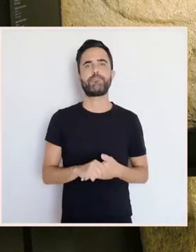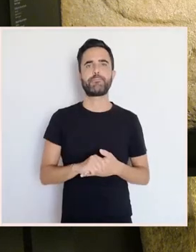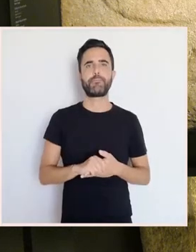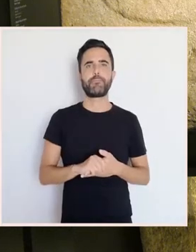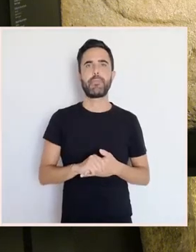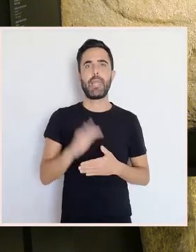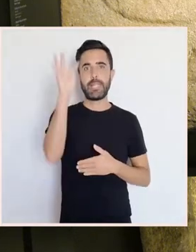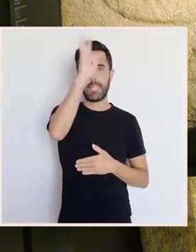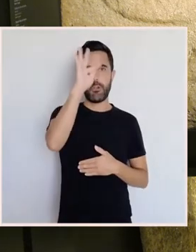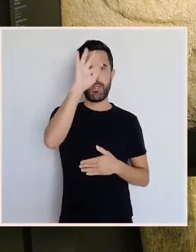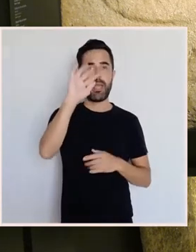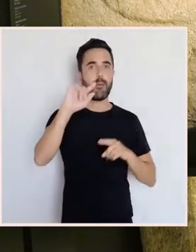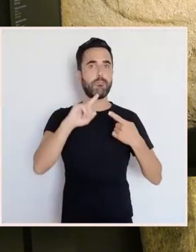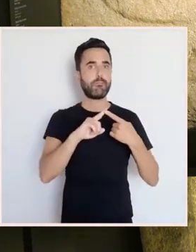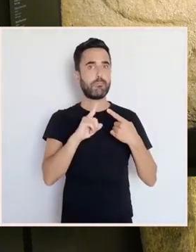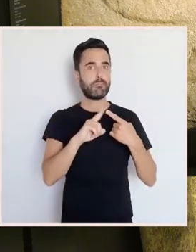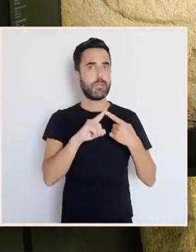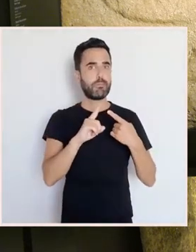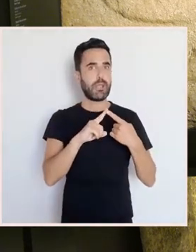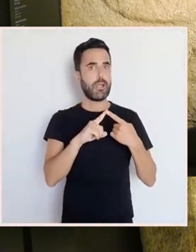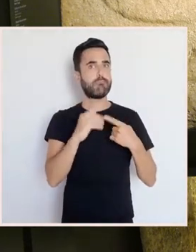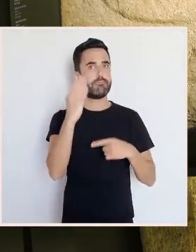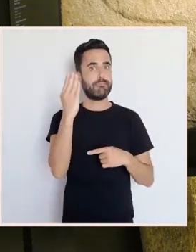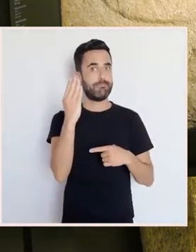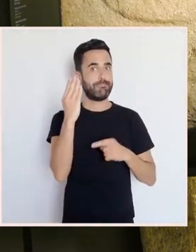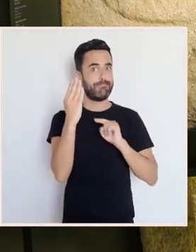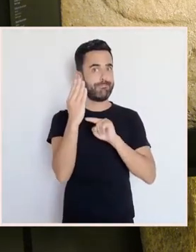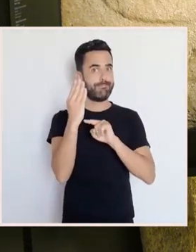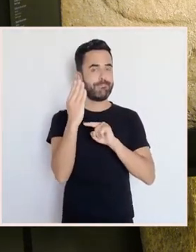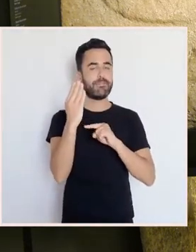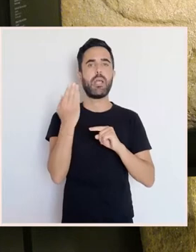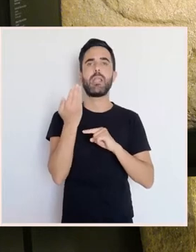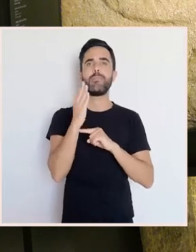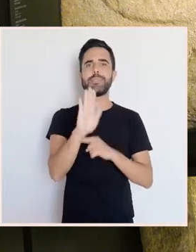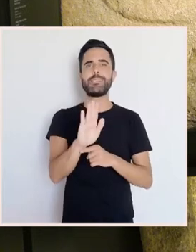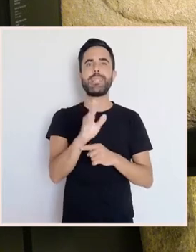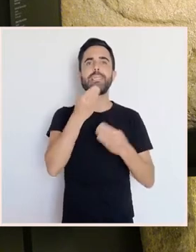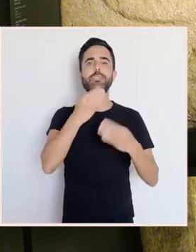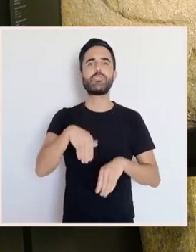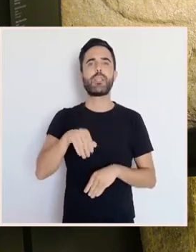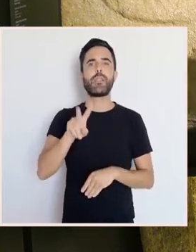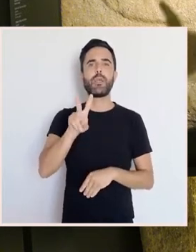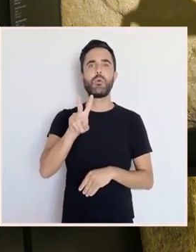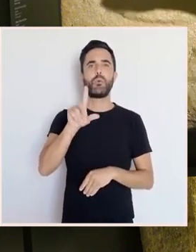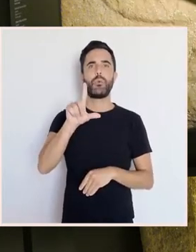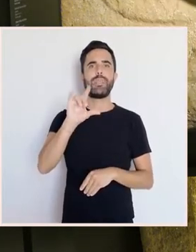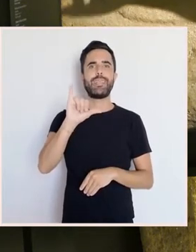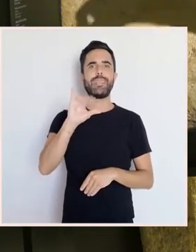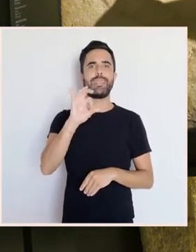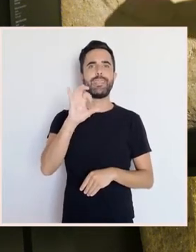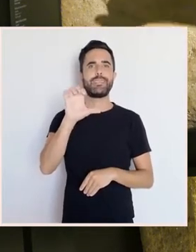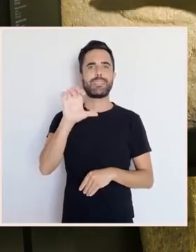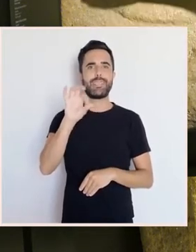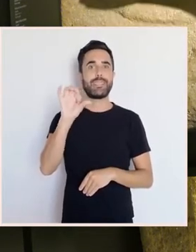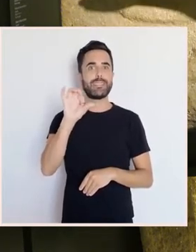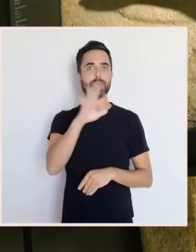deu a esta estela, é que representaba a historia ou a lenda de Ulises e as cereas. Neste caso, o personaje